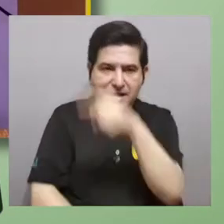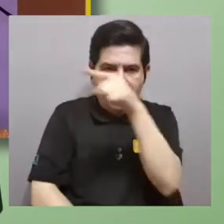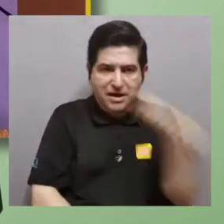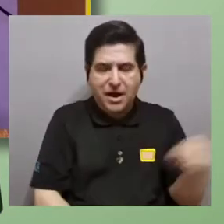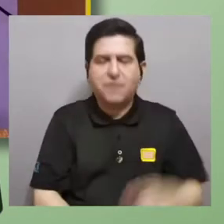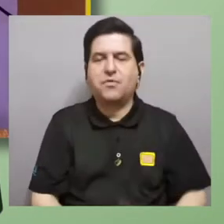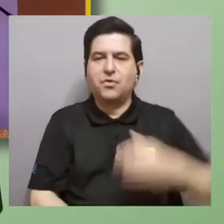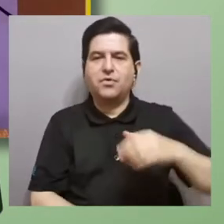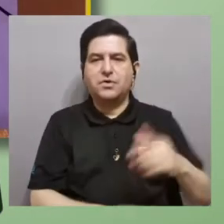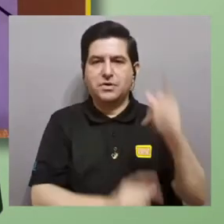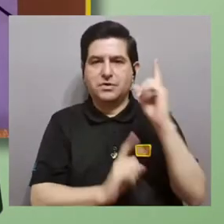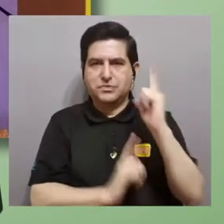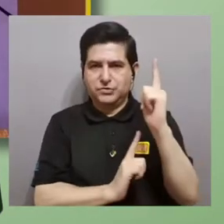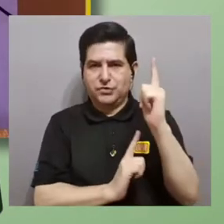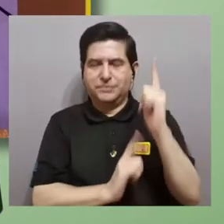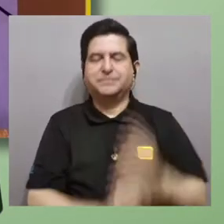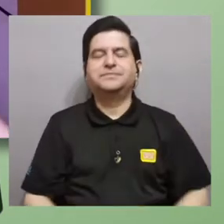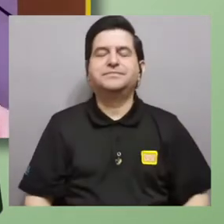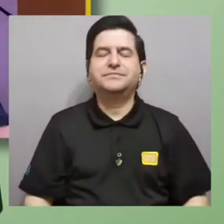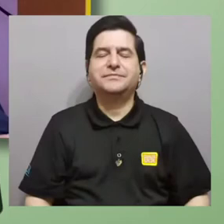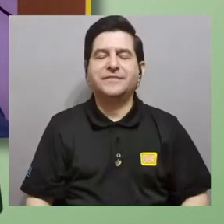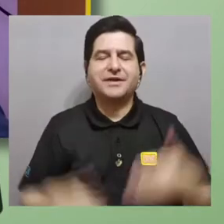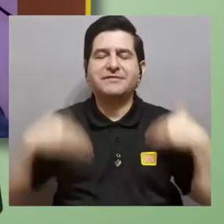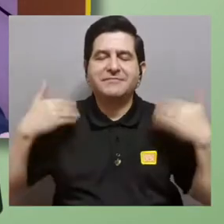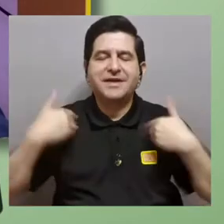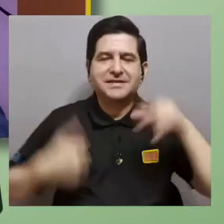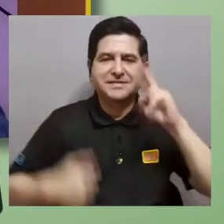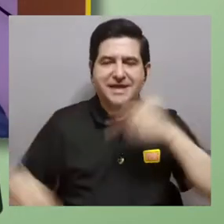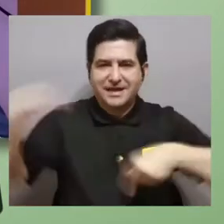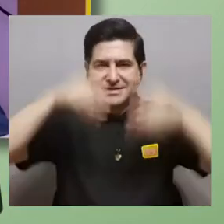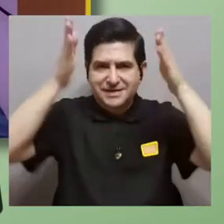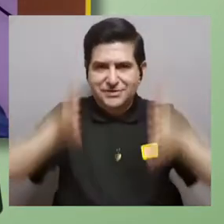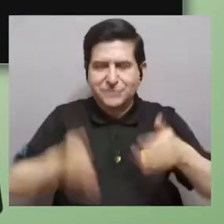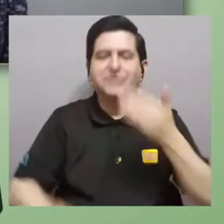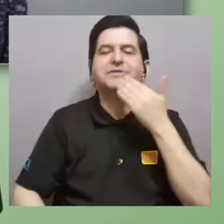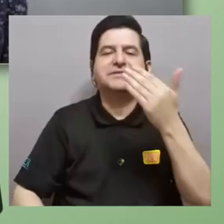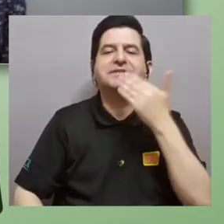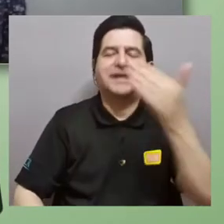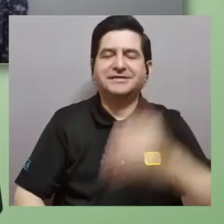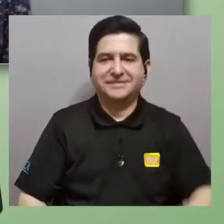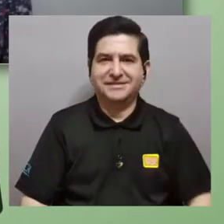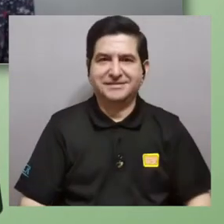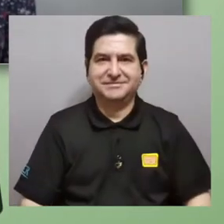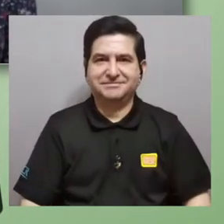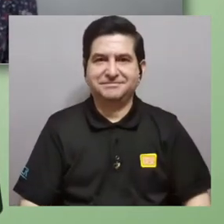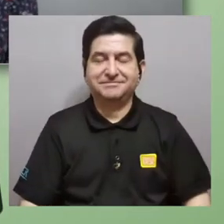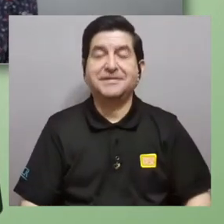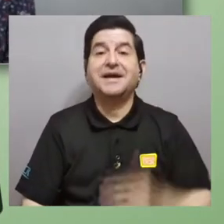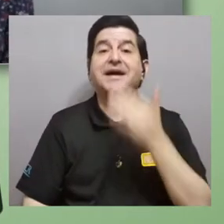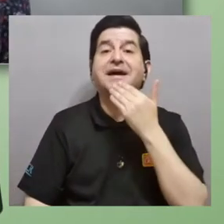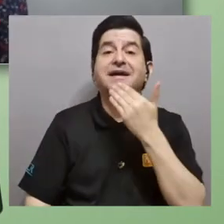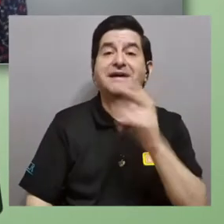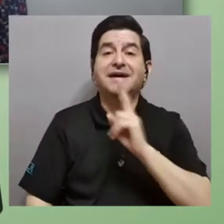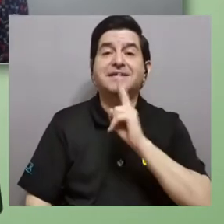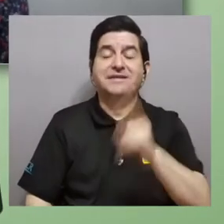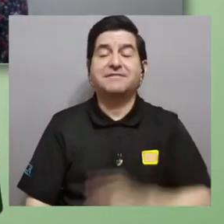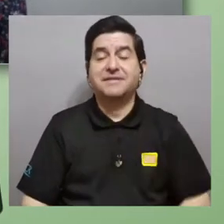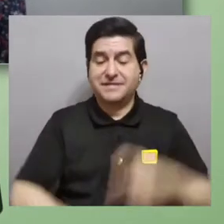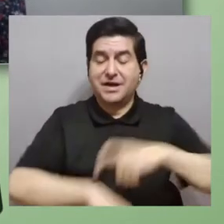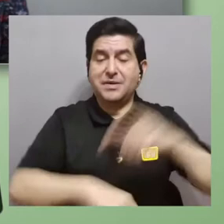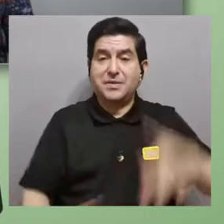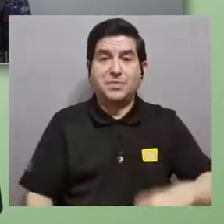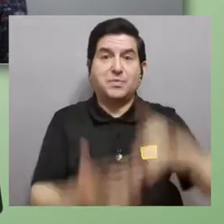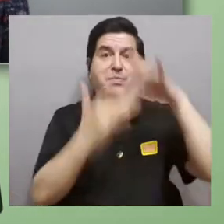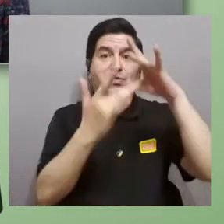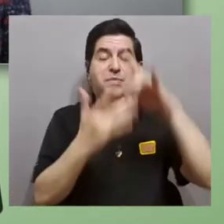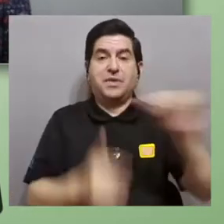felicidades a los dos químicos que tenemos hoy. Gracias. Ok, muchas gracias Sebastián. De verdad, momentos